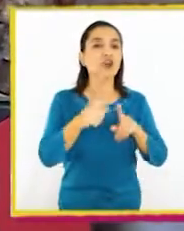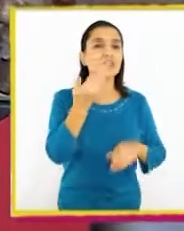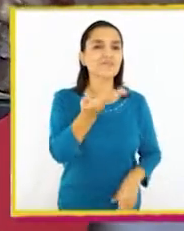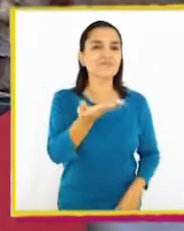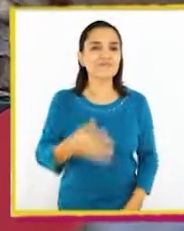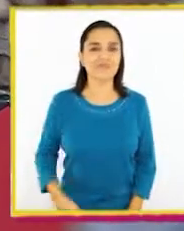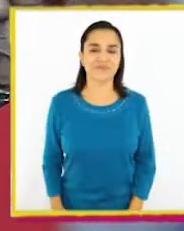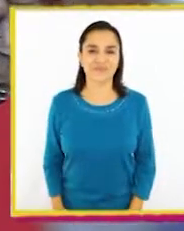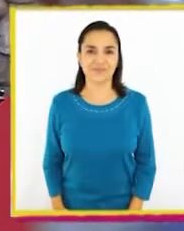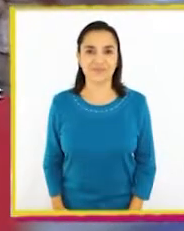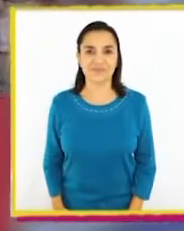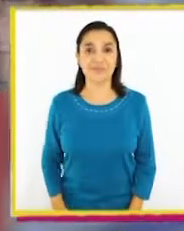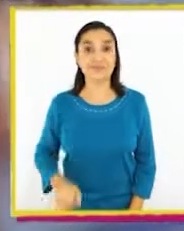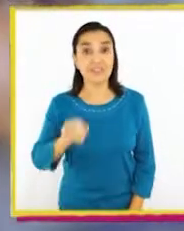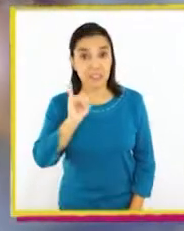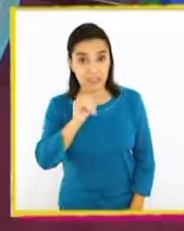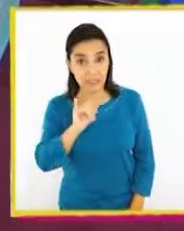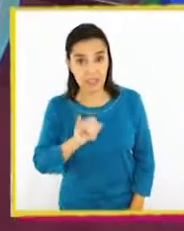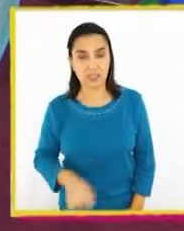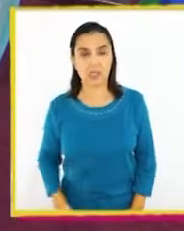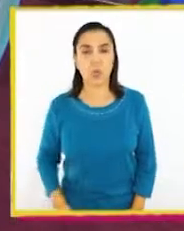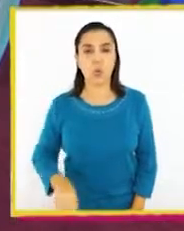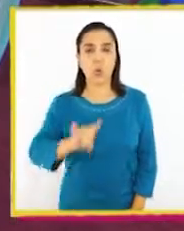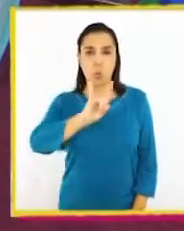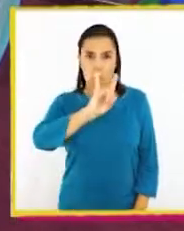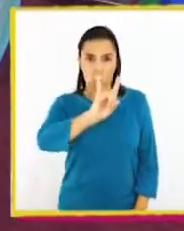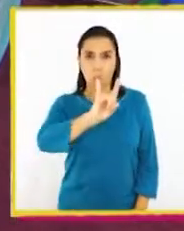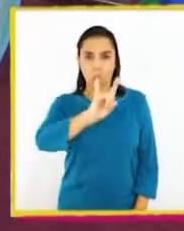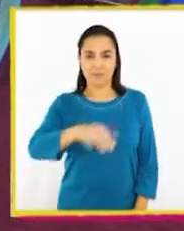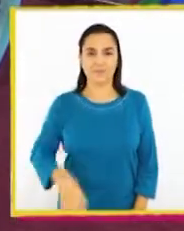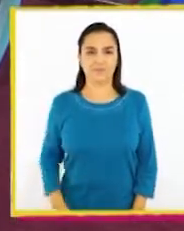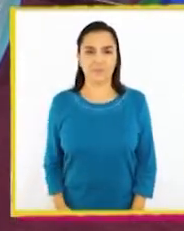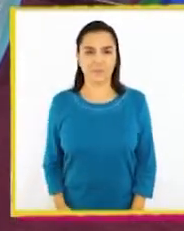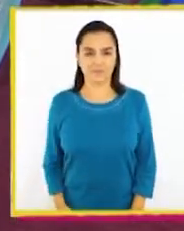falta? ¡Sí! La U.